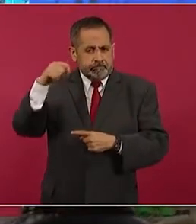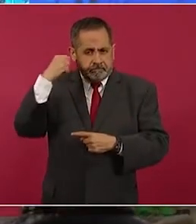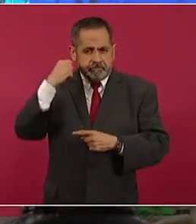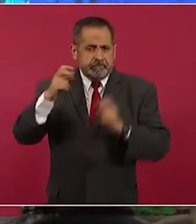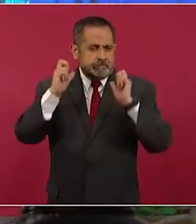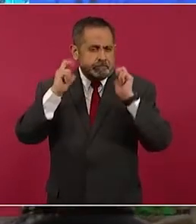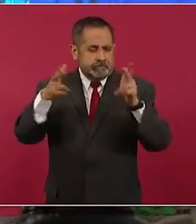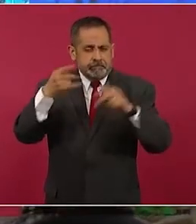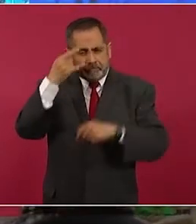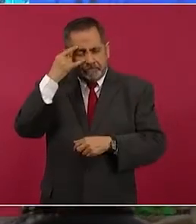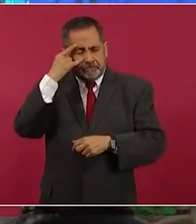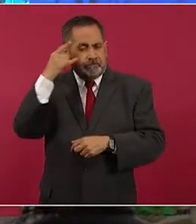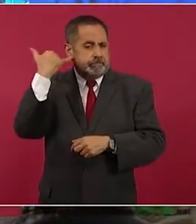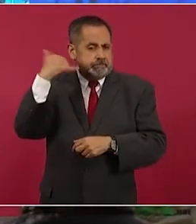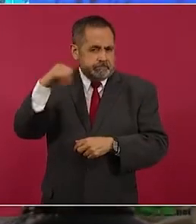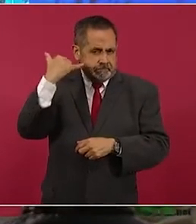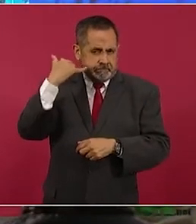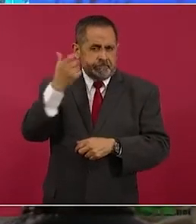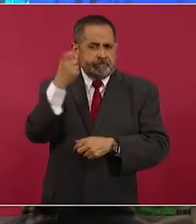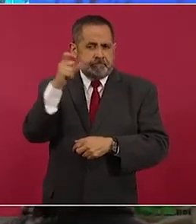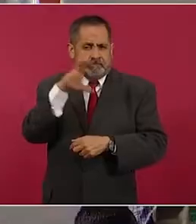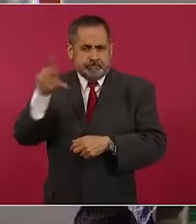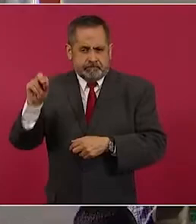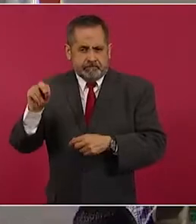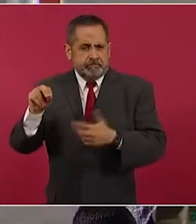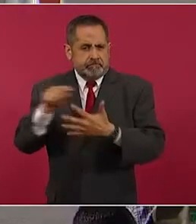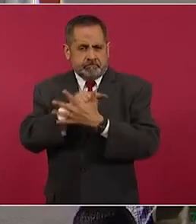Chiapas, Campeche, Yucatán y Quintana Roo.